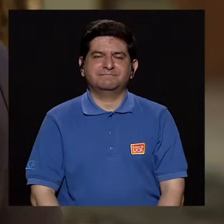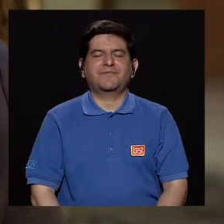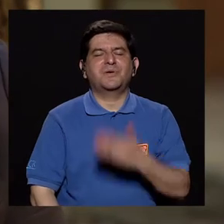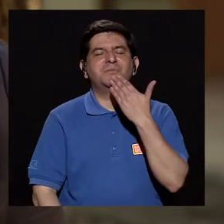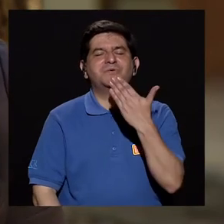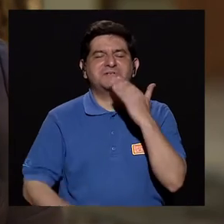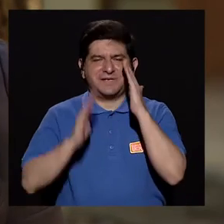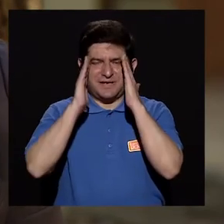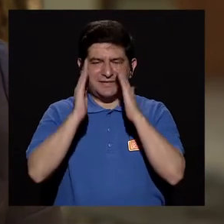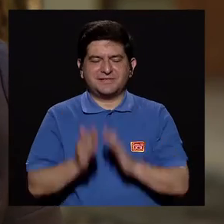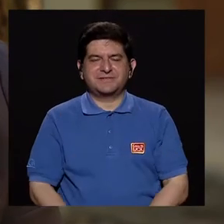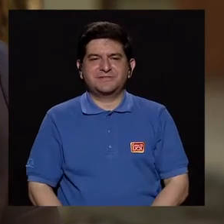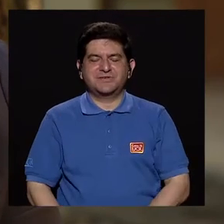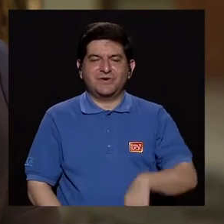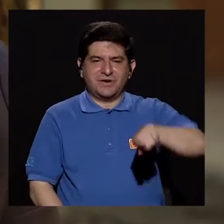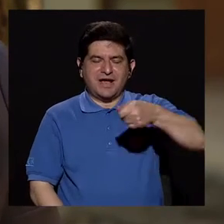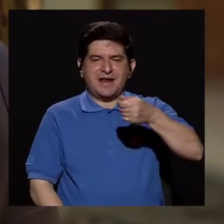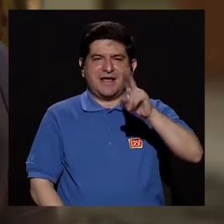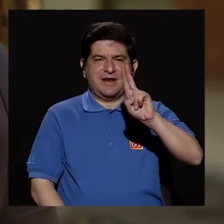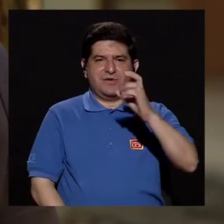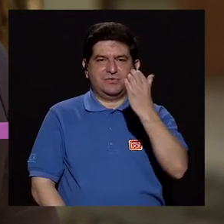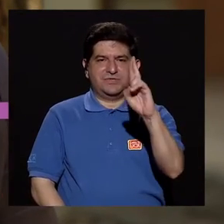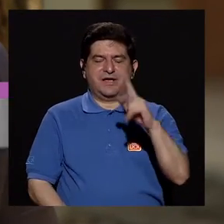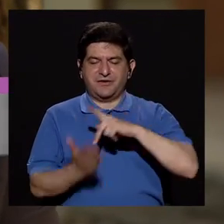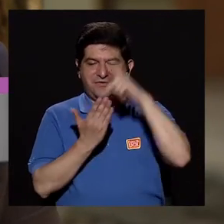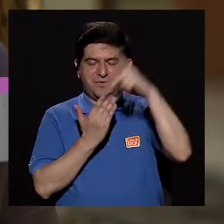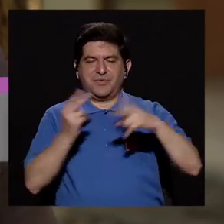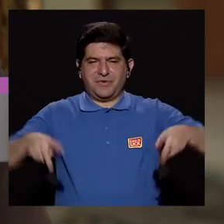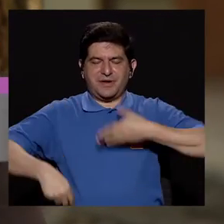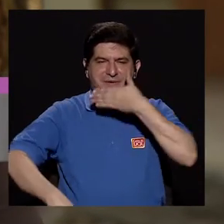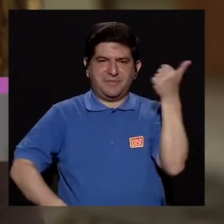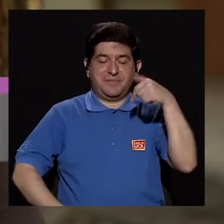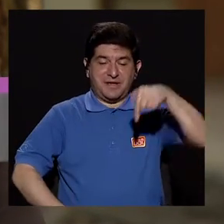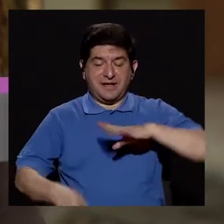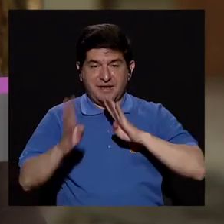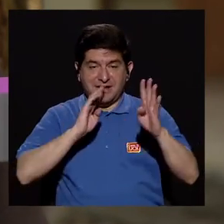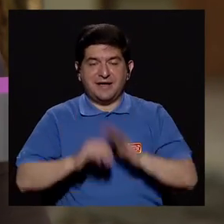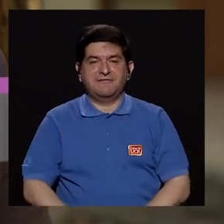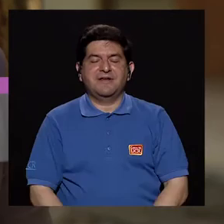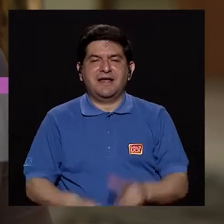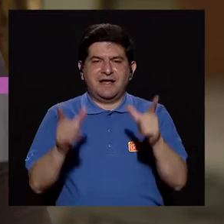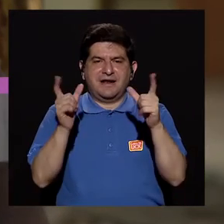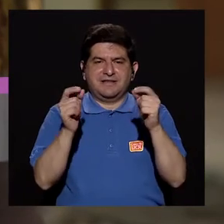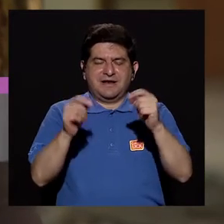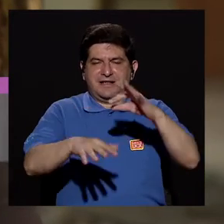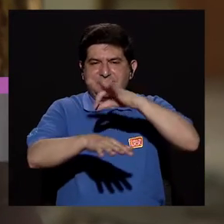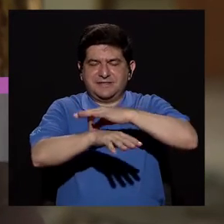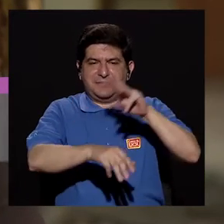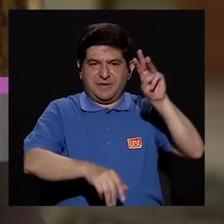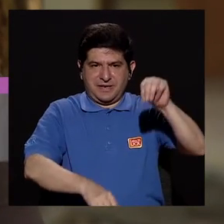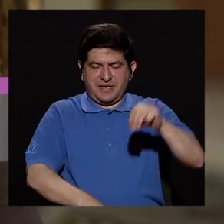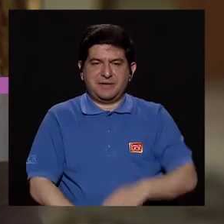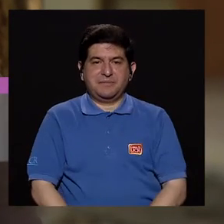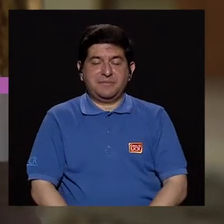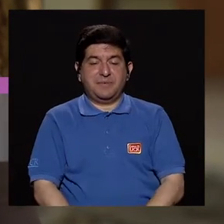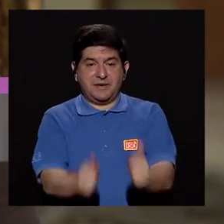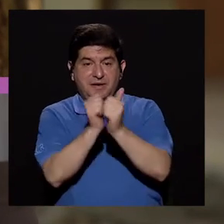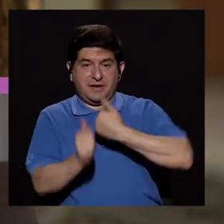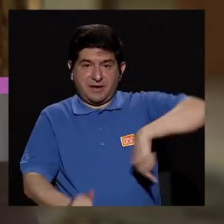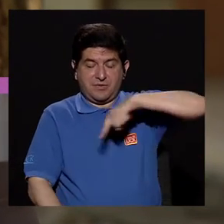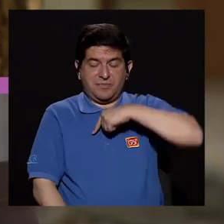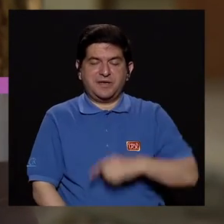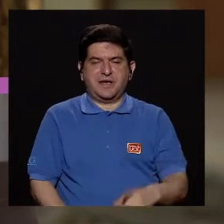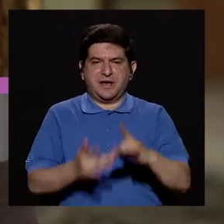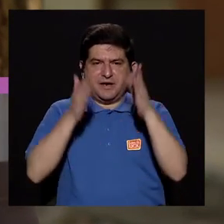Gracias por estar en sintonía de su canal UCR, somos Vivir Mejor y estamos conversando acerca del melanoma y para ello contamos con la presencia de la